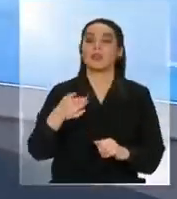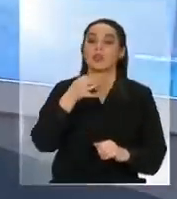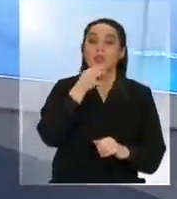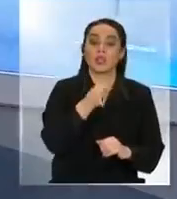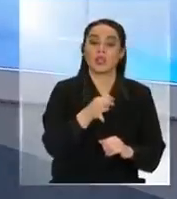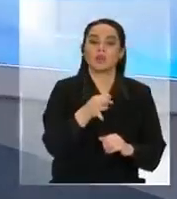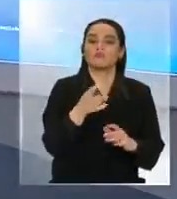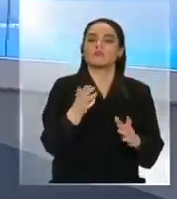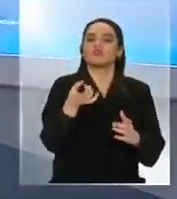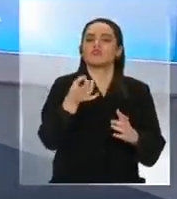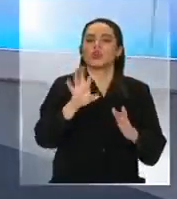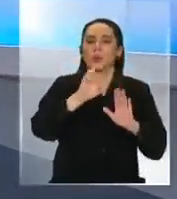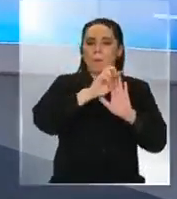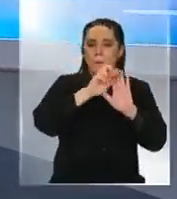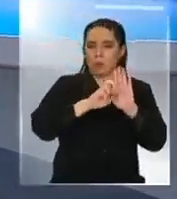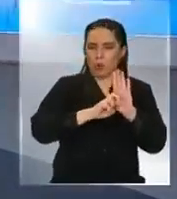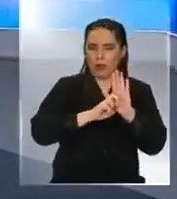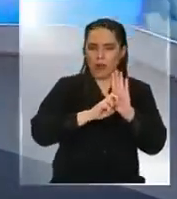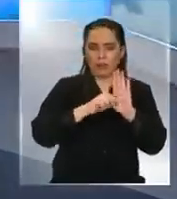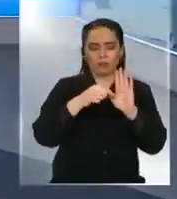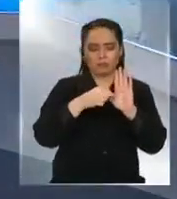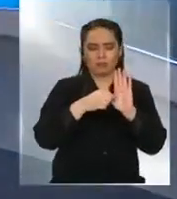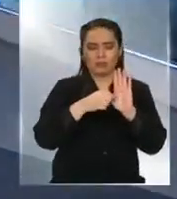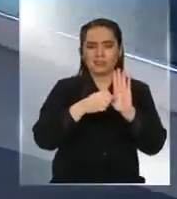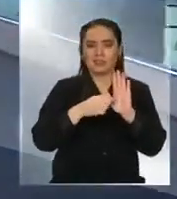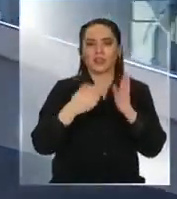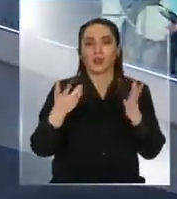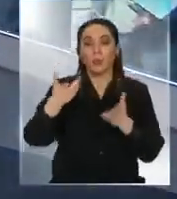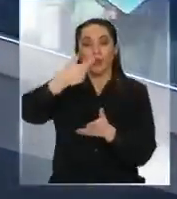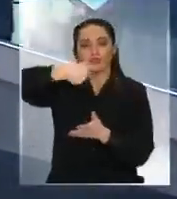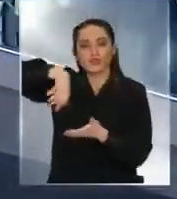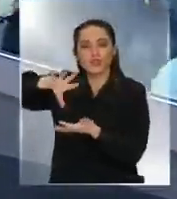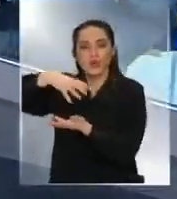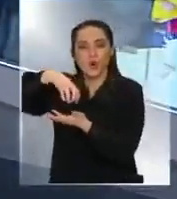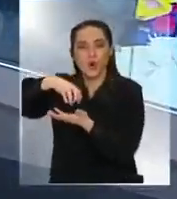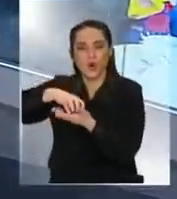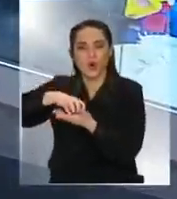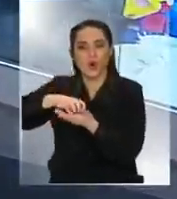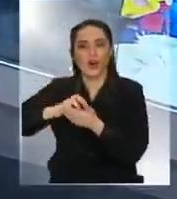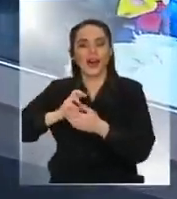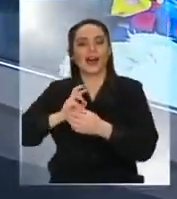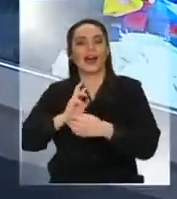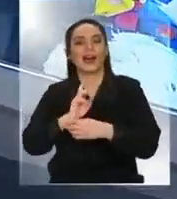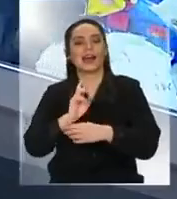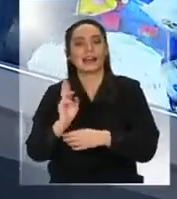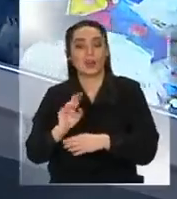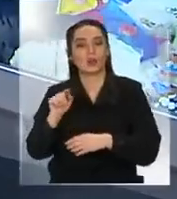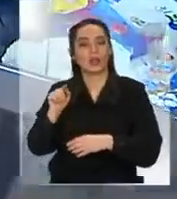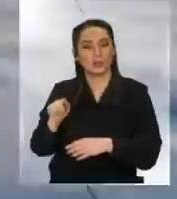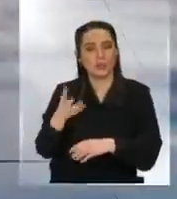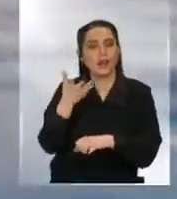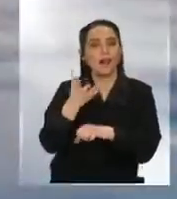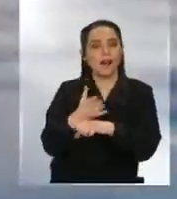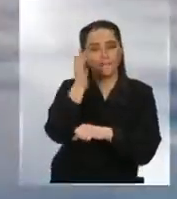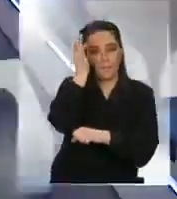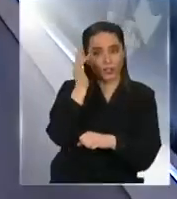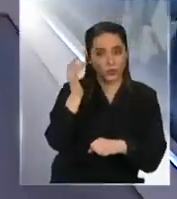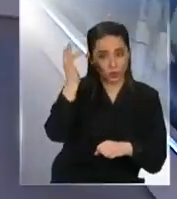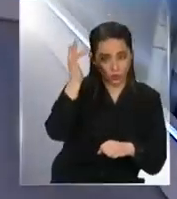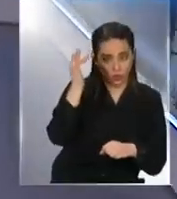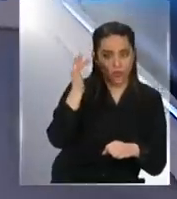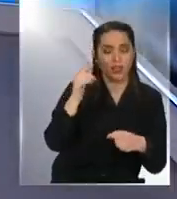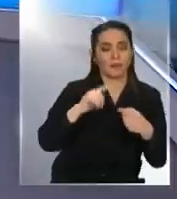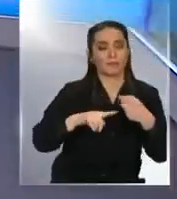desde el lugar del programa, lo hablo desde lo que hemos hecho en Recoleta. En Recoleta tenemos filosofía de primero básico a cuarto medio, tenemos educación